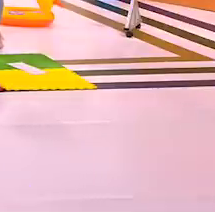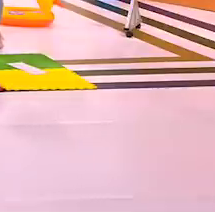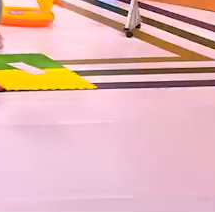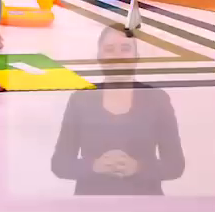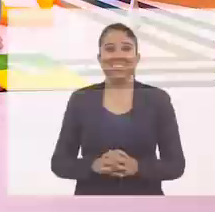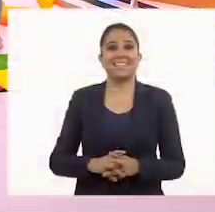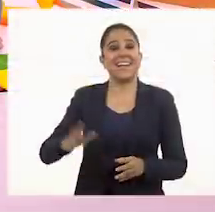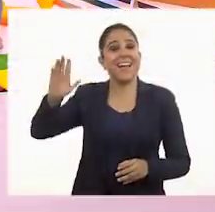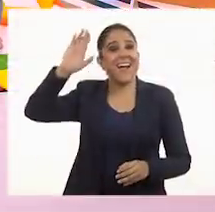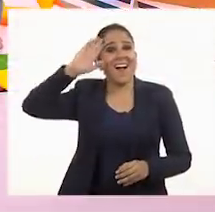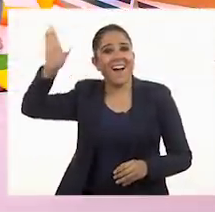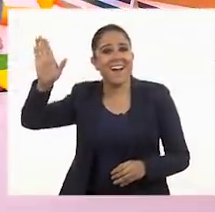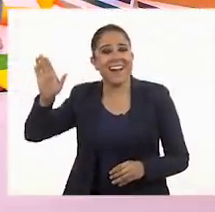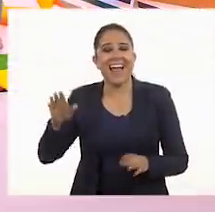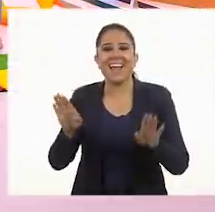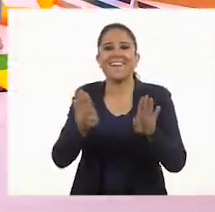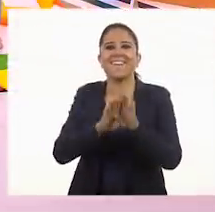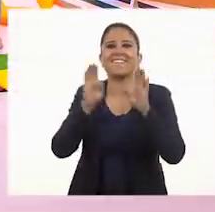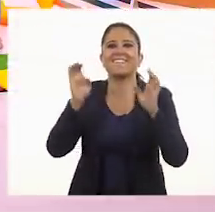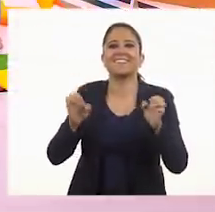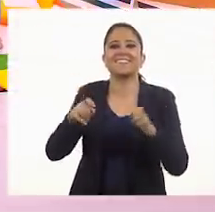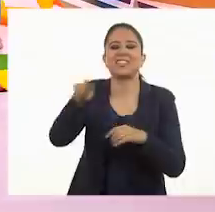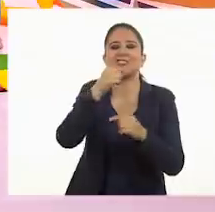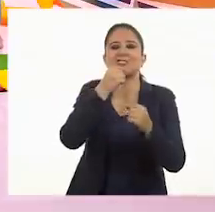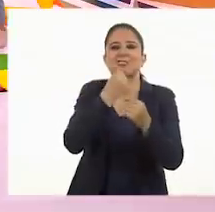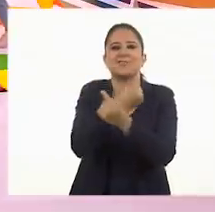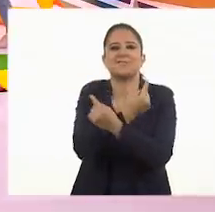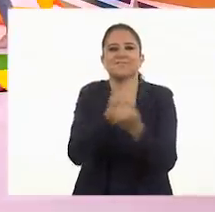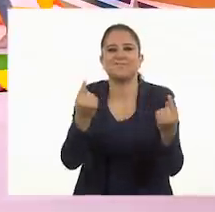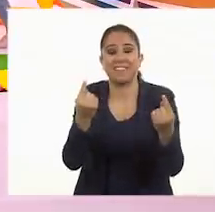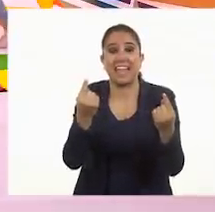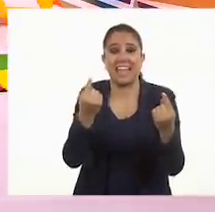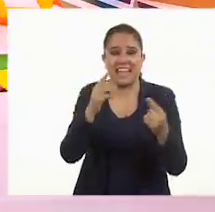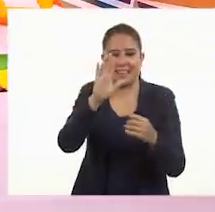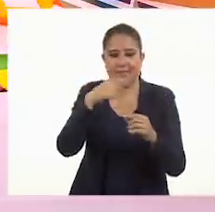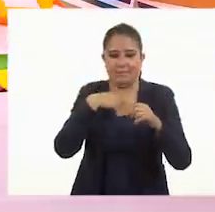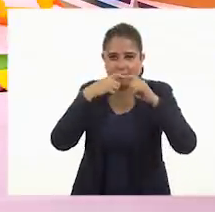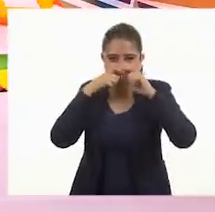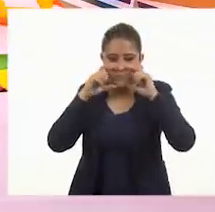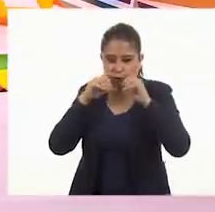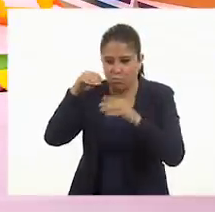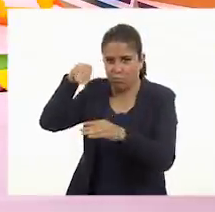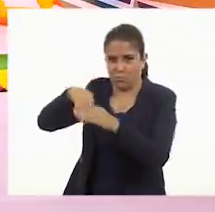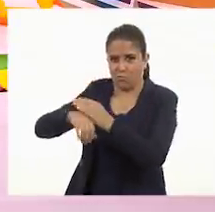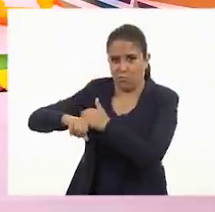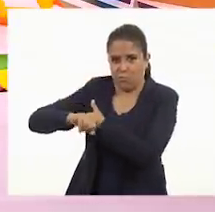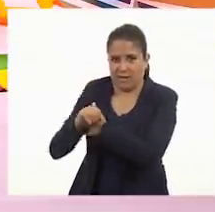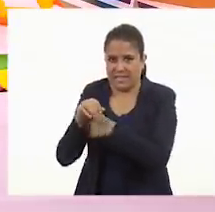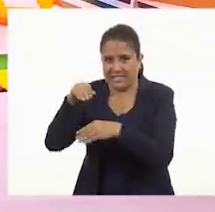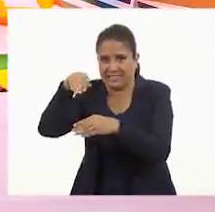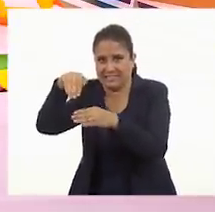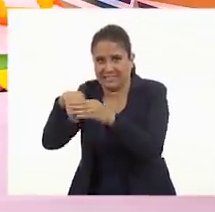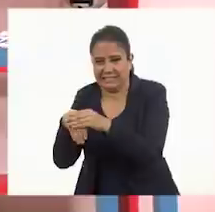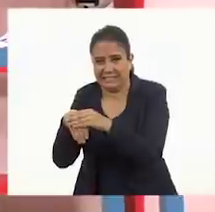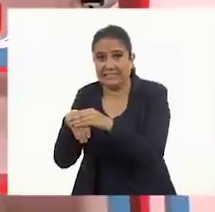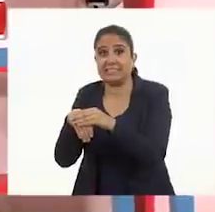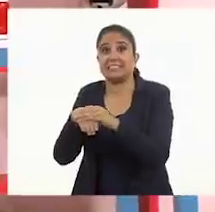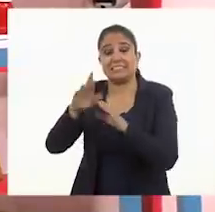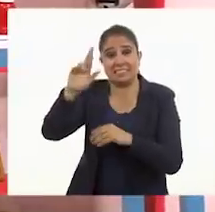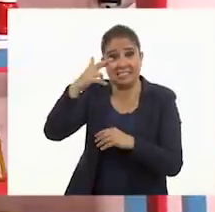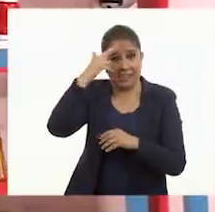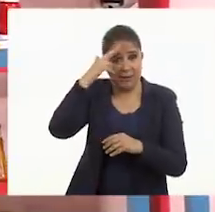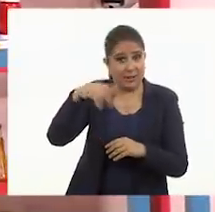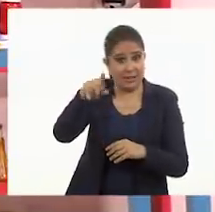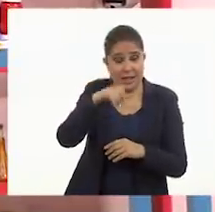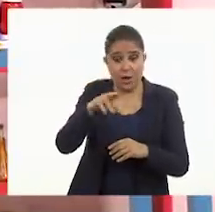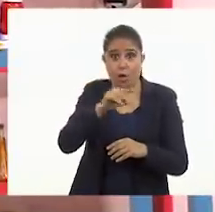¡Hola! ¿Cómo están, niñas y niños? Déjenme guardar mi cubrebocas rápidamente, porque recuerden que esto